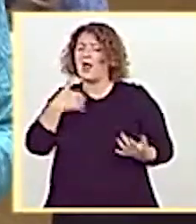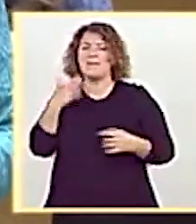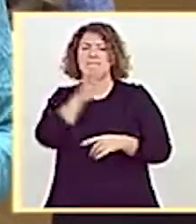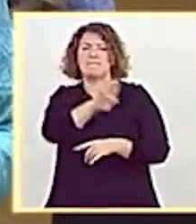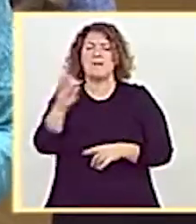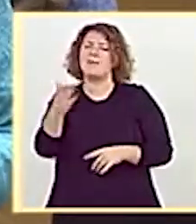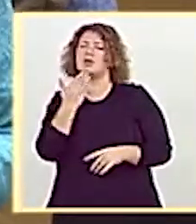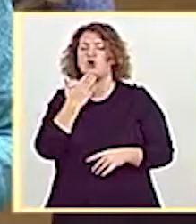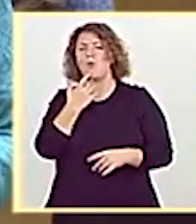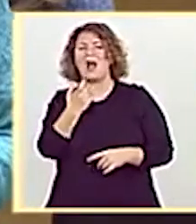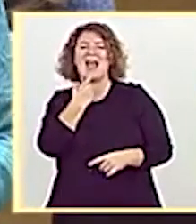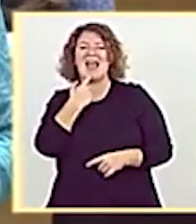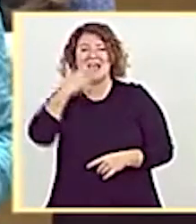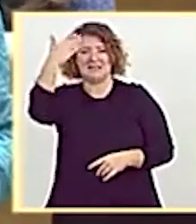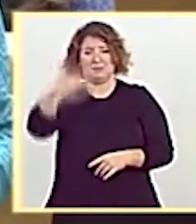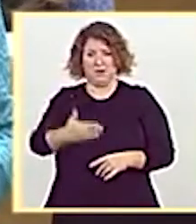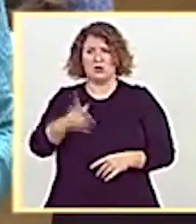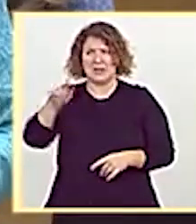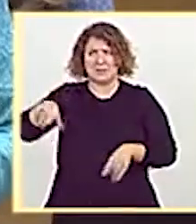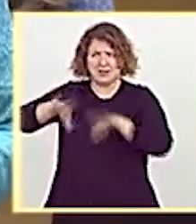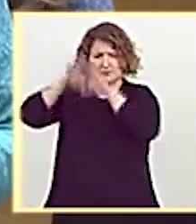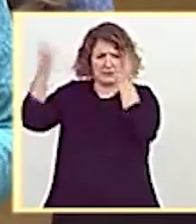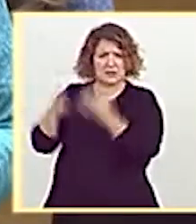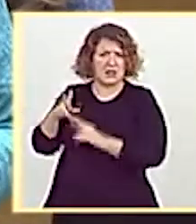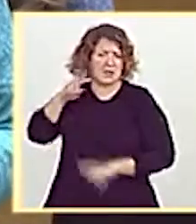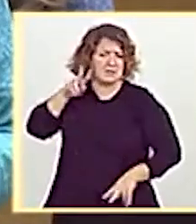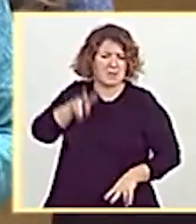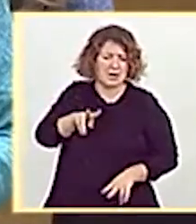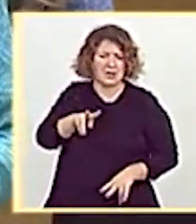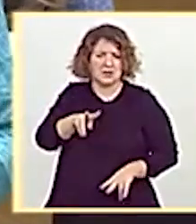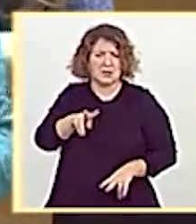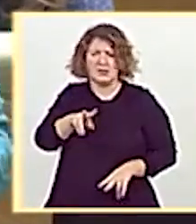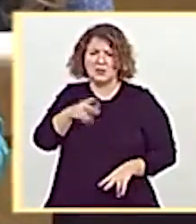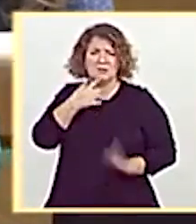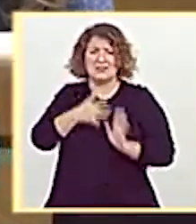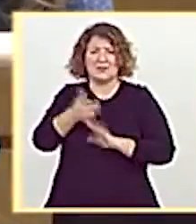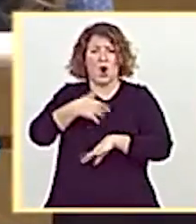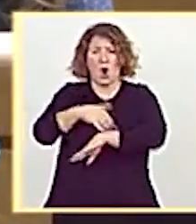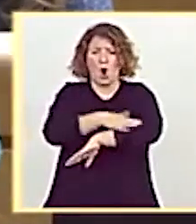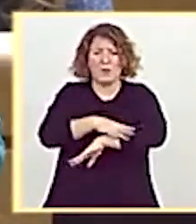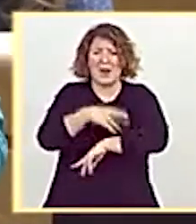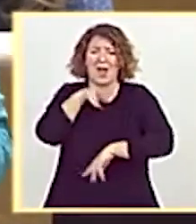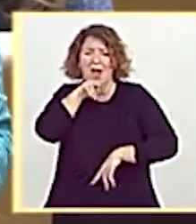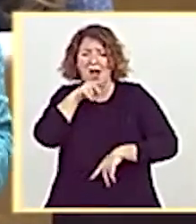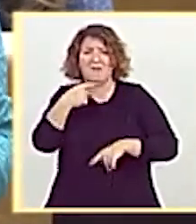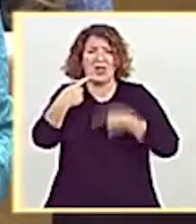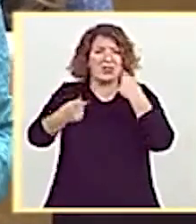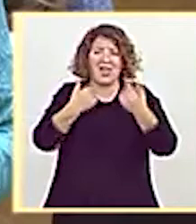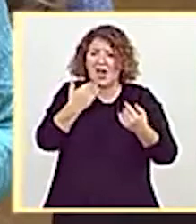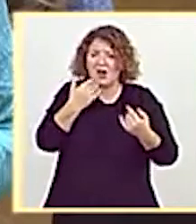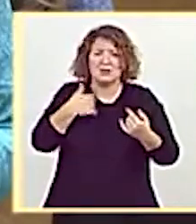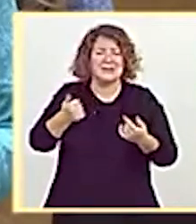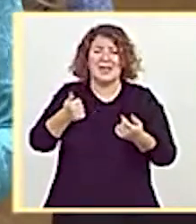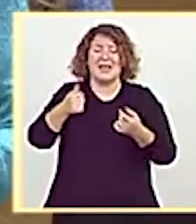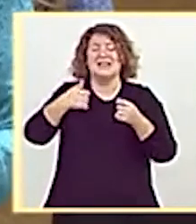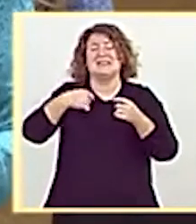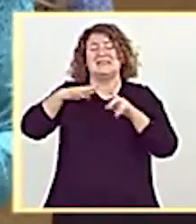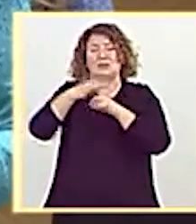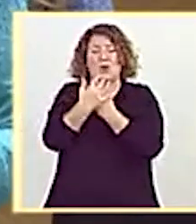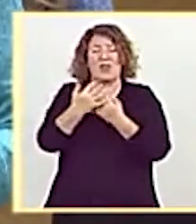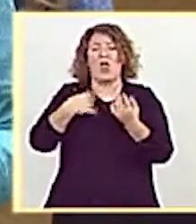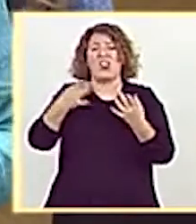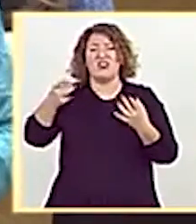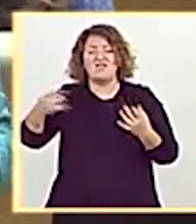también la comunidad internacional, que cada vez que se pronuncia empeora sus previsiones de crecimiento y déficit, y ayer mismo